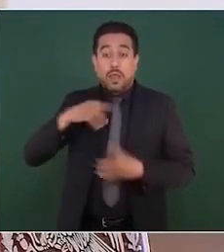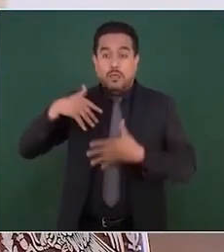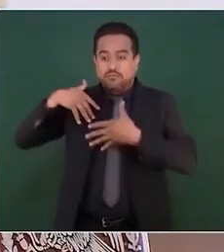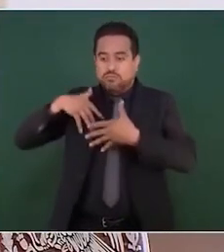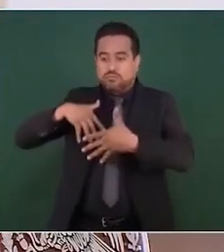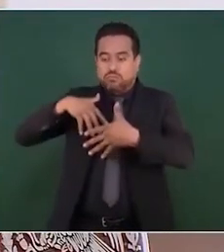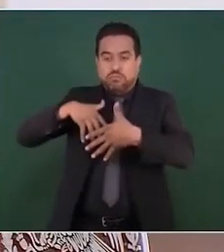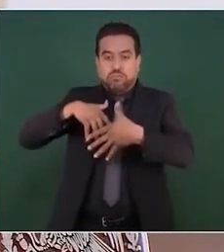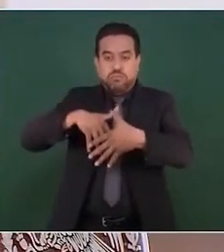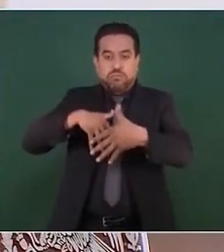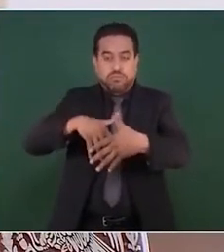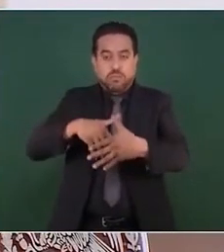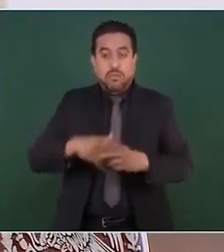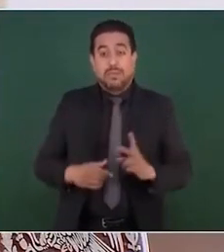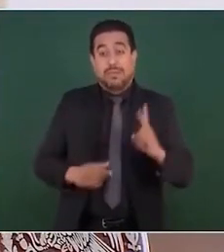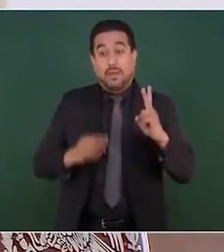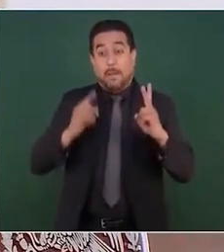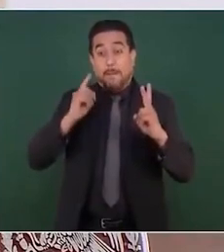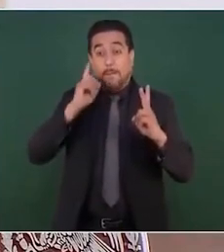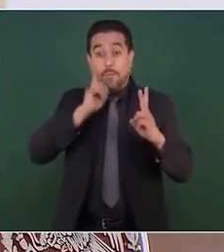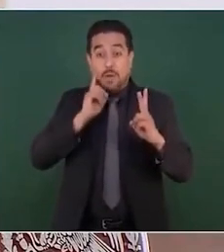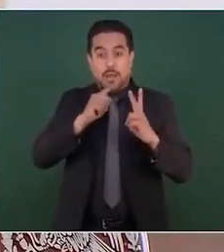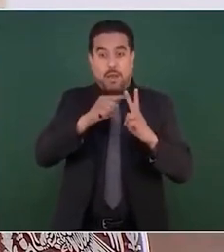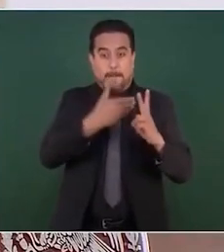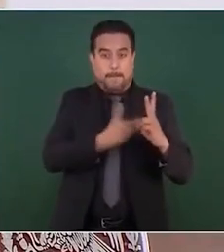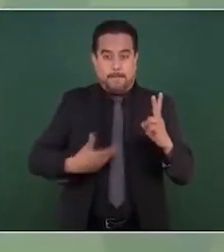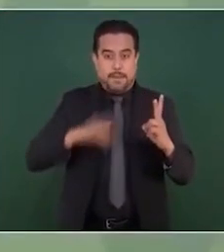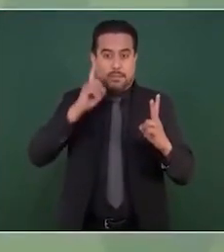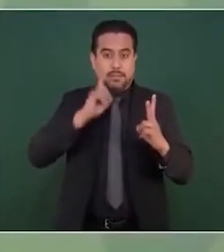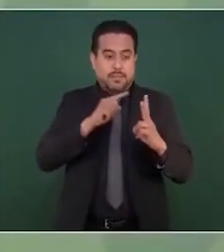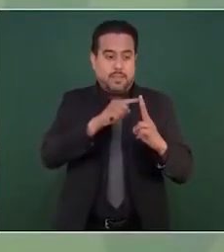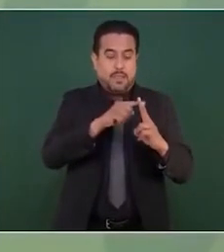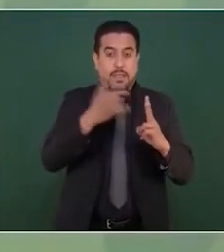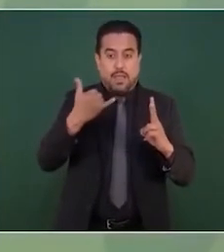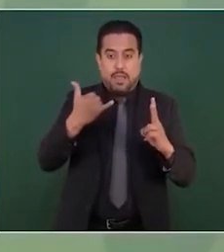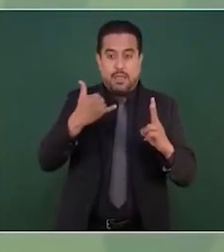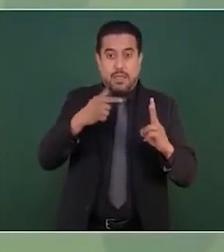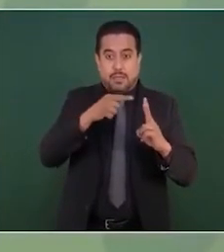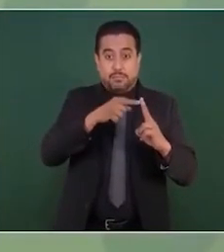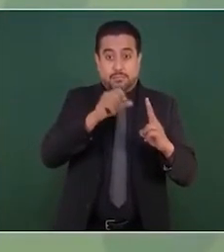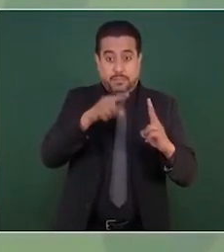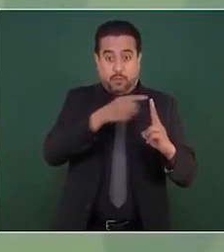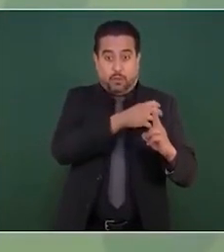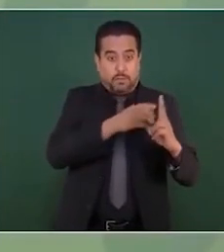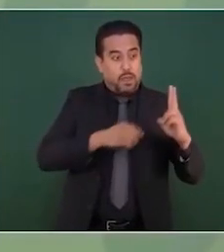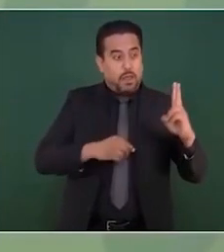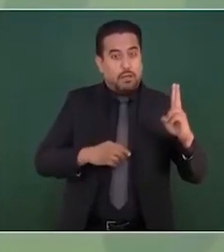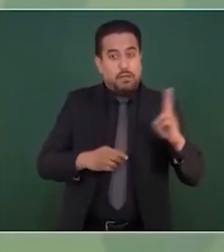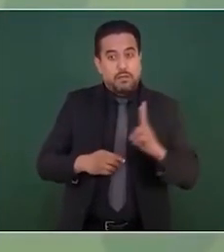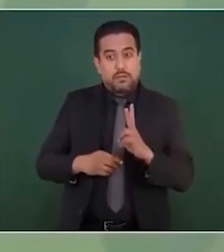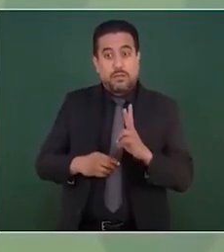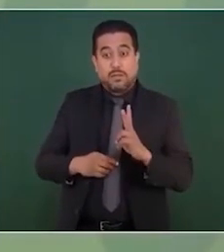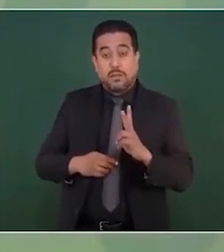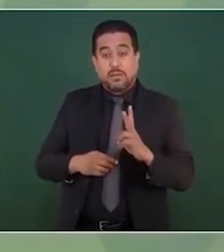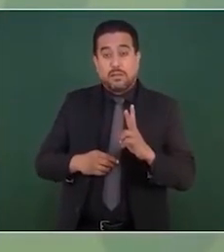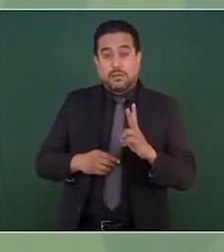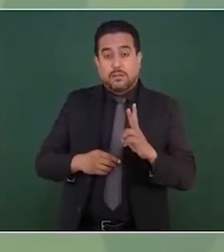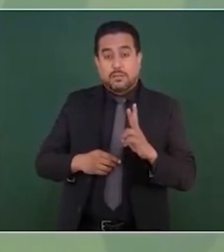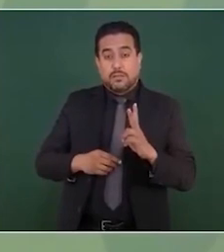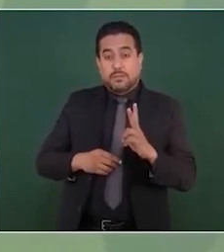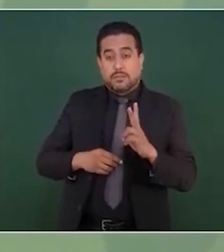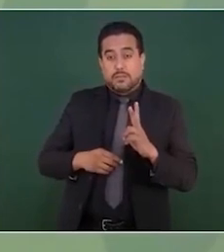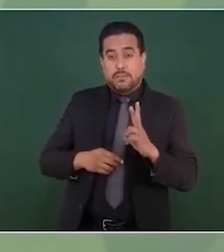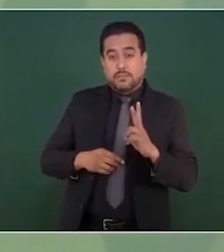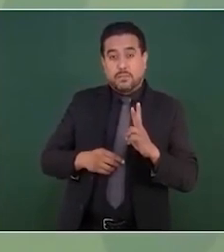los dos bajaron a pues a platicar con ellos y en ese momento se dio la agresión pero